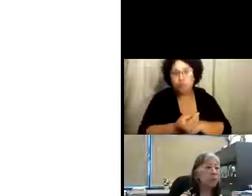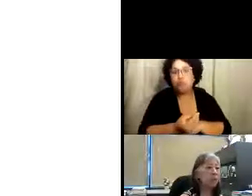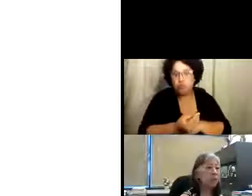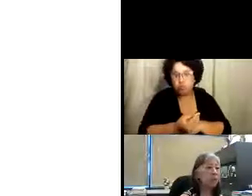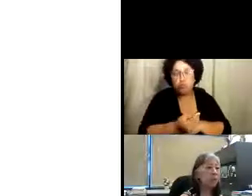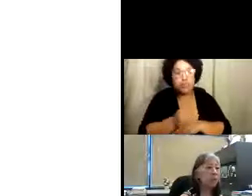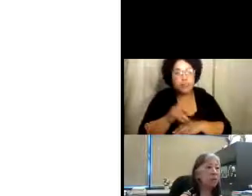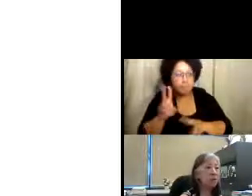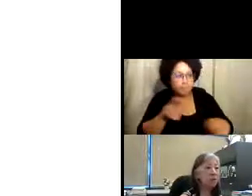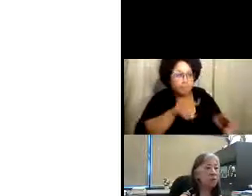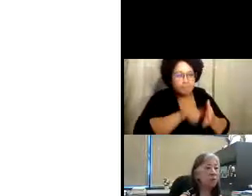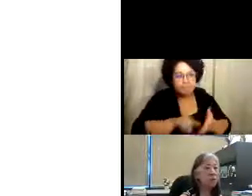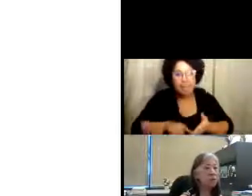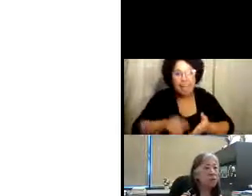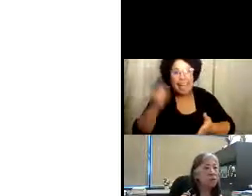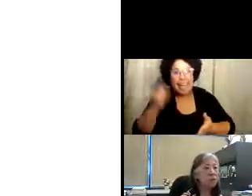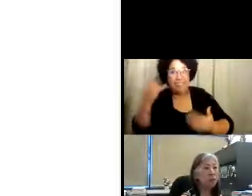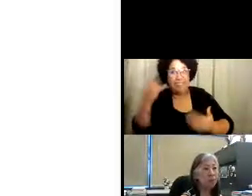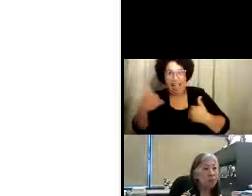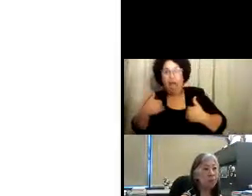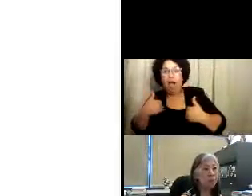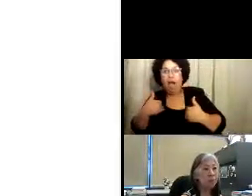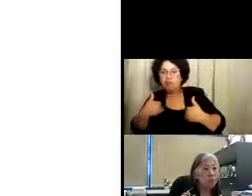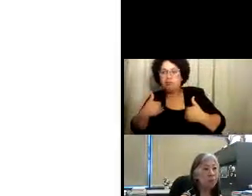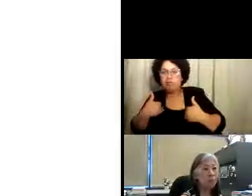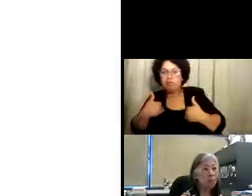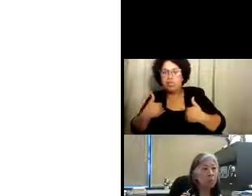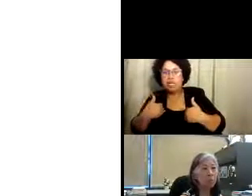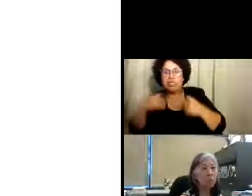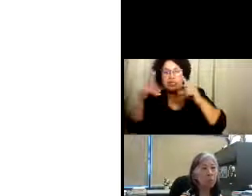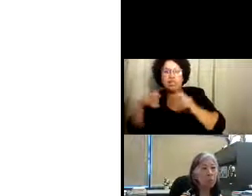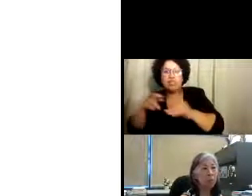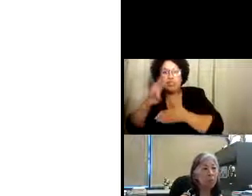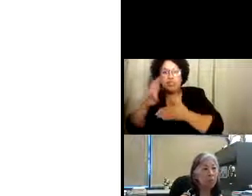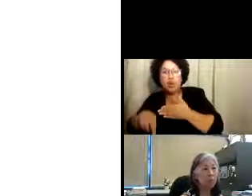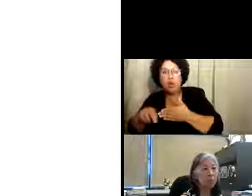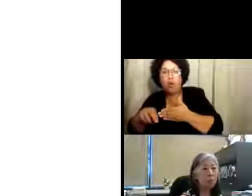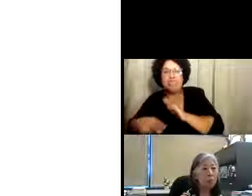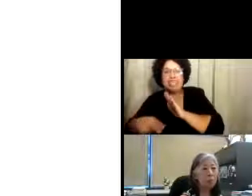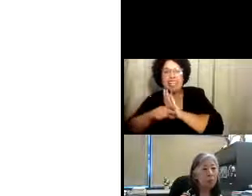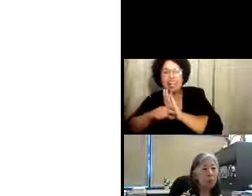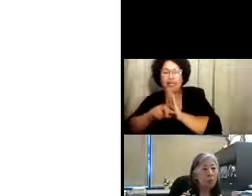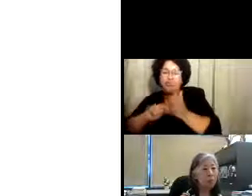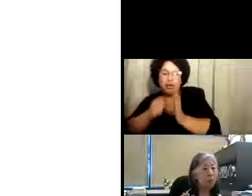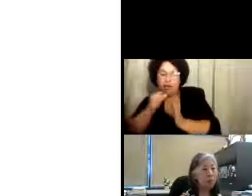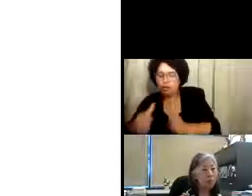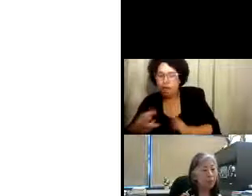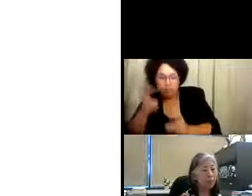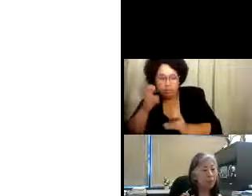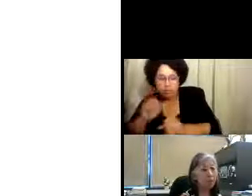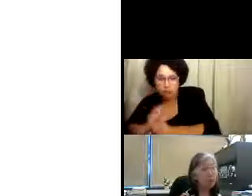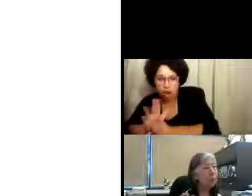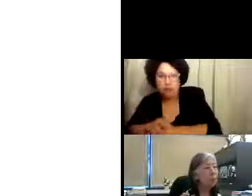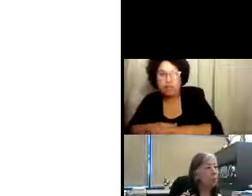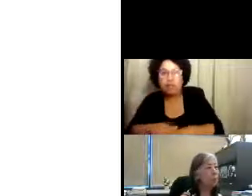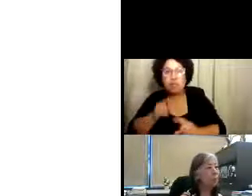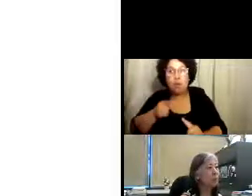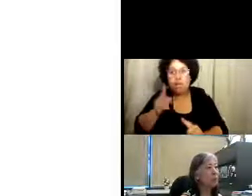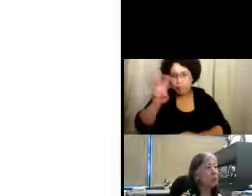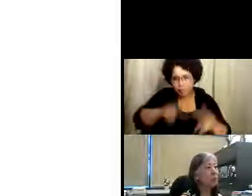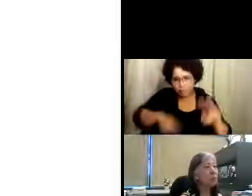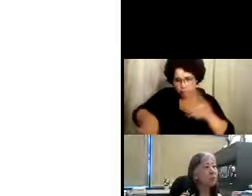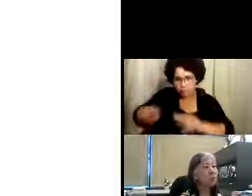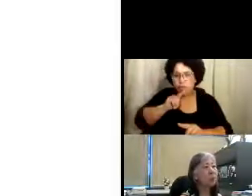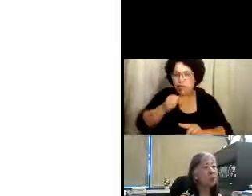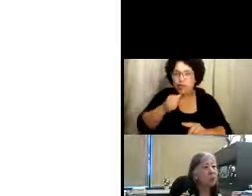y en cuanto esa prueba salga o resulte negativo, van a poder seguir trabajando en esta capacidad y